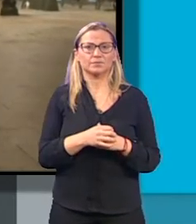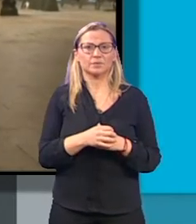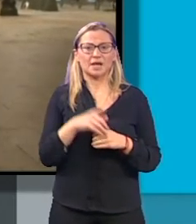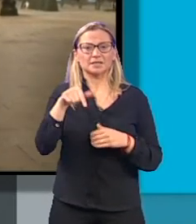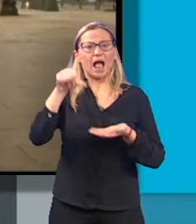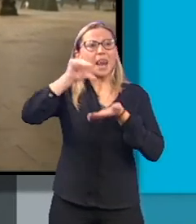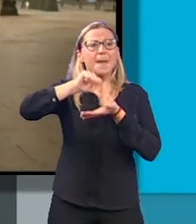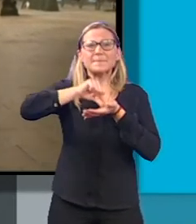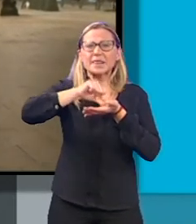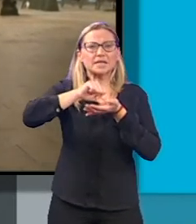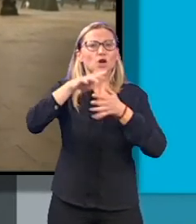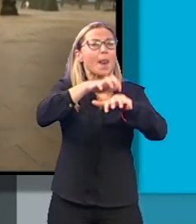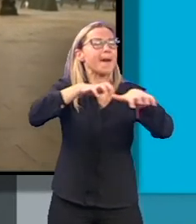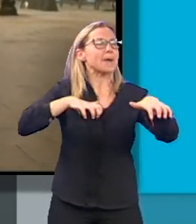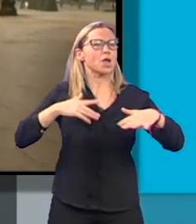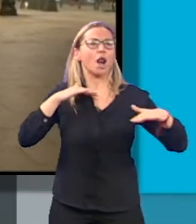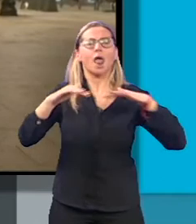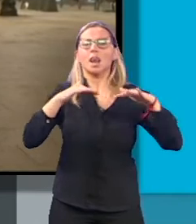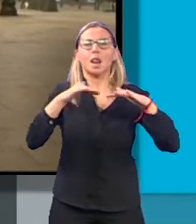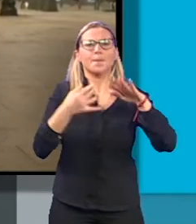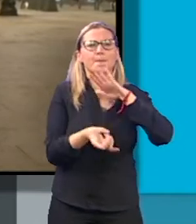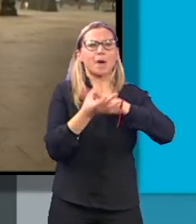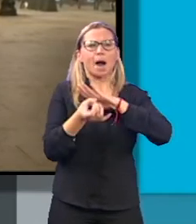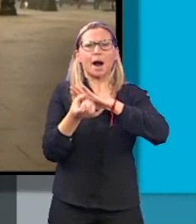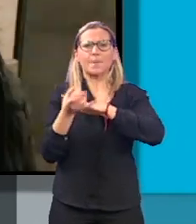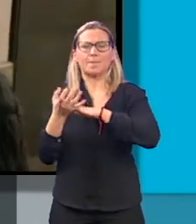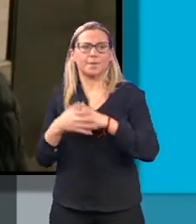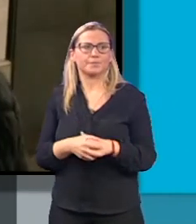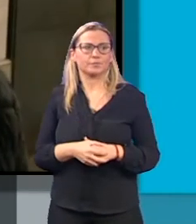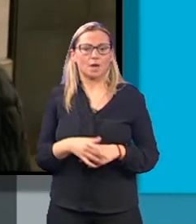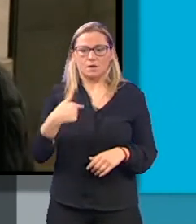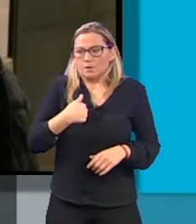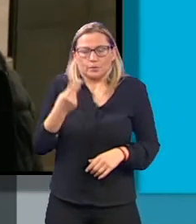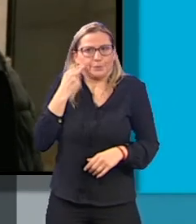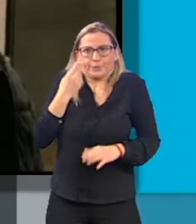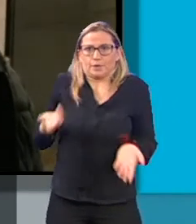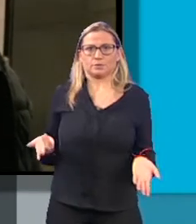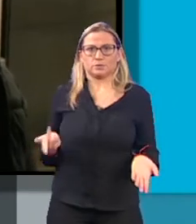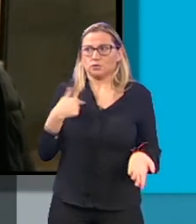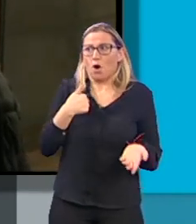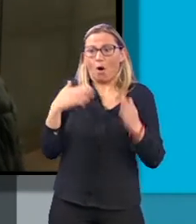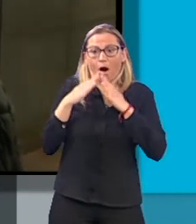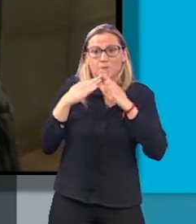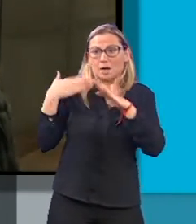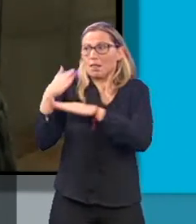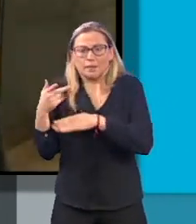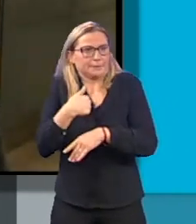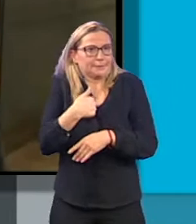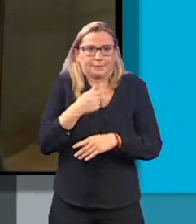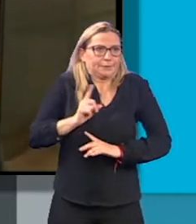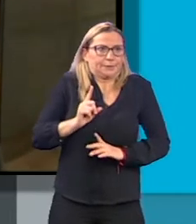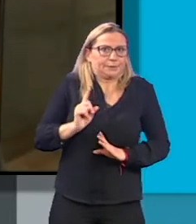epicentro de la mayor parte de los eísmos que suceden en estos días. Muertos de miedo, que no nos atrevemos ni a irnos a casa.